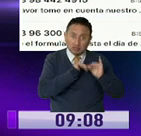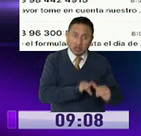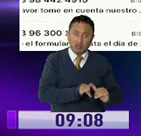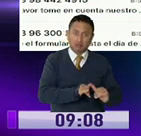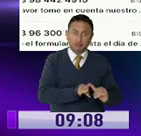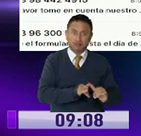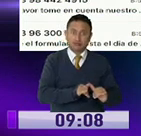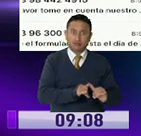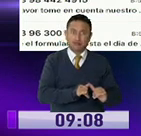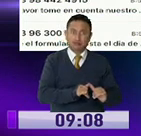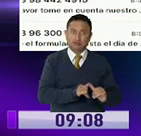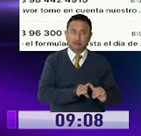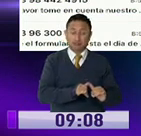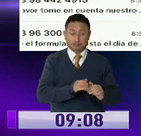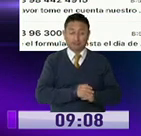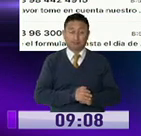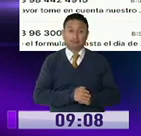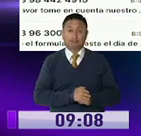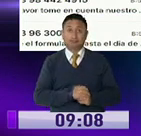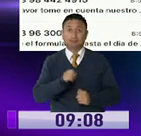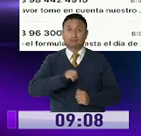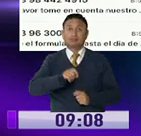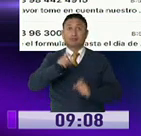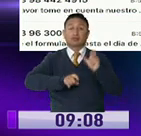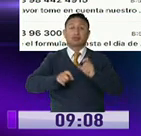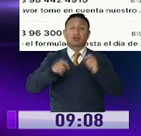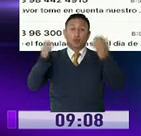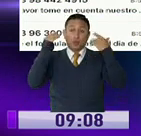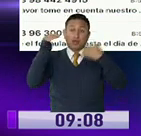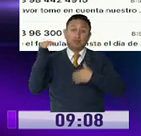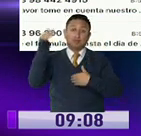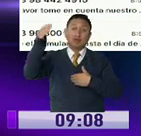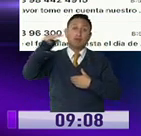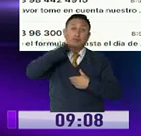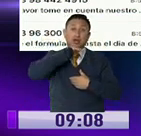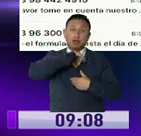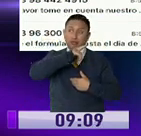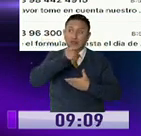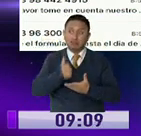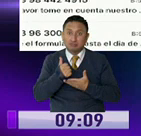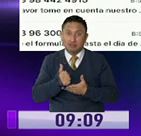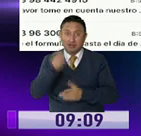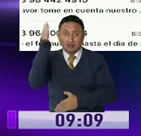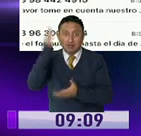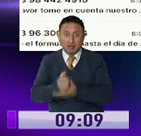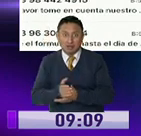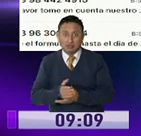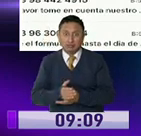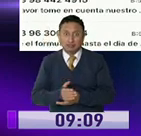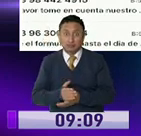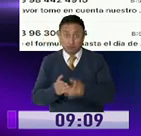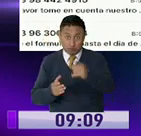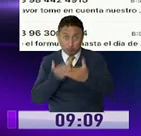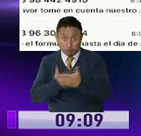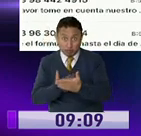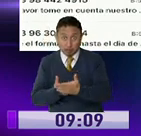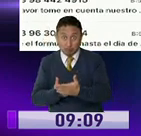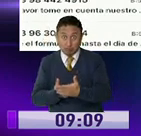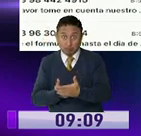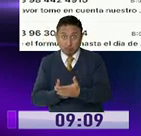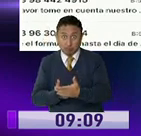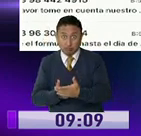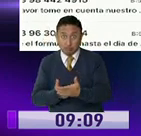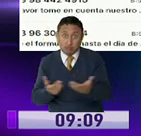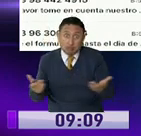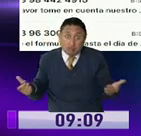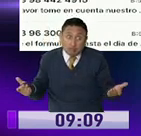días, TVC, ayuda por favor, están saliendo muchas personas de Guayaquil, a Manaví, las autoridades no están haciendo nada. Usted tiene comprobación de eso, no